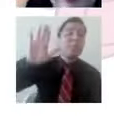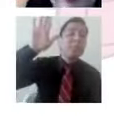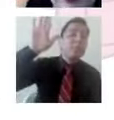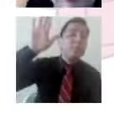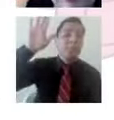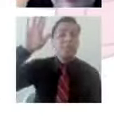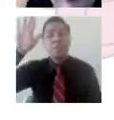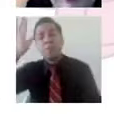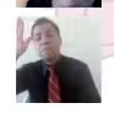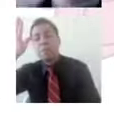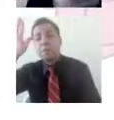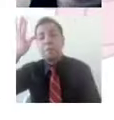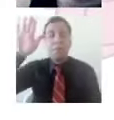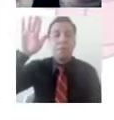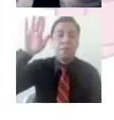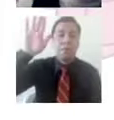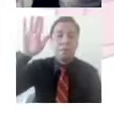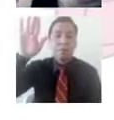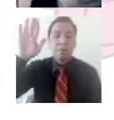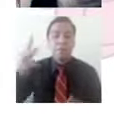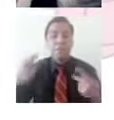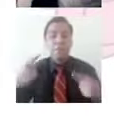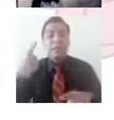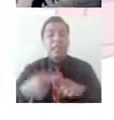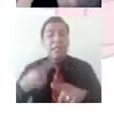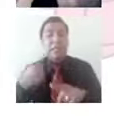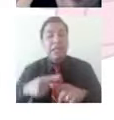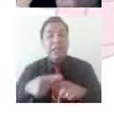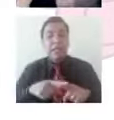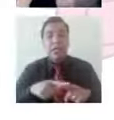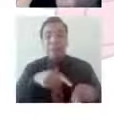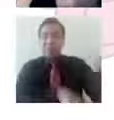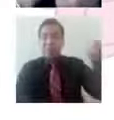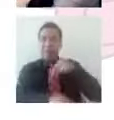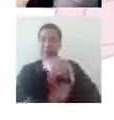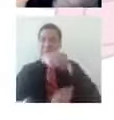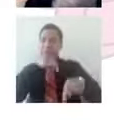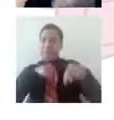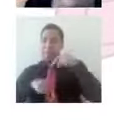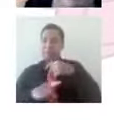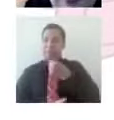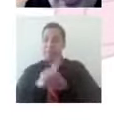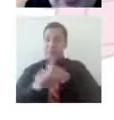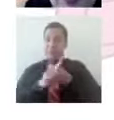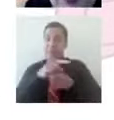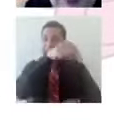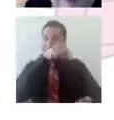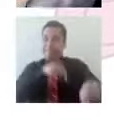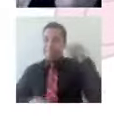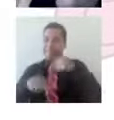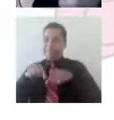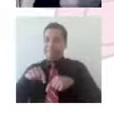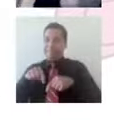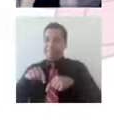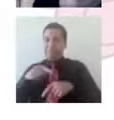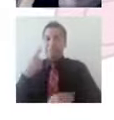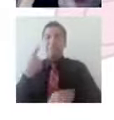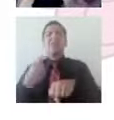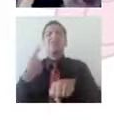¿Quién de ustedes lo evita? Yo he evitado situaciones. ¿Quién de ustedes lo tolera?